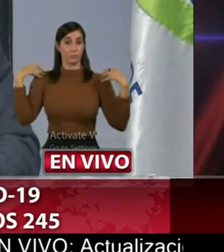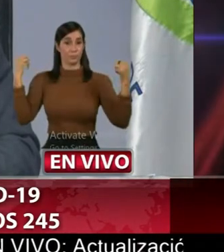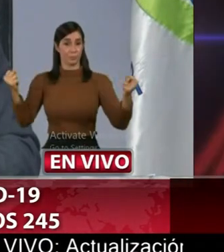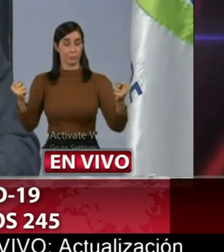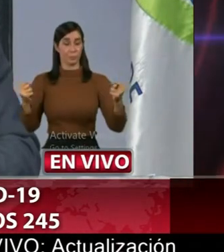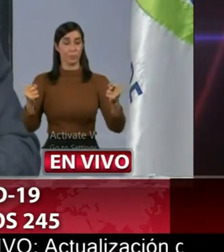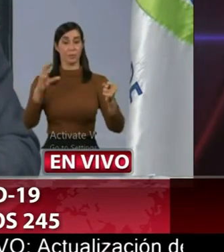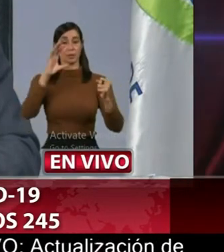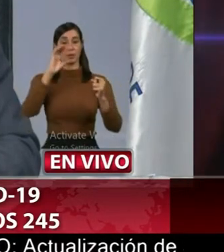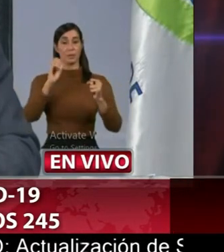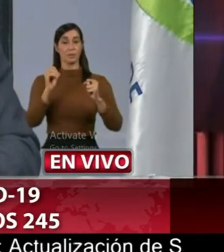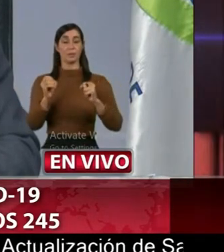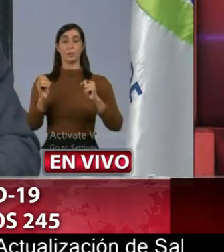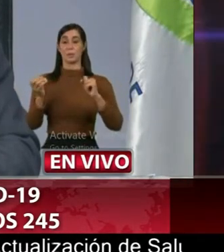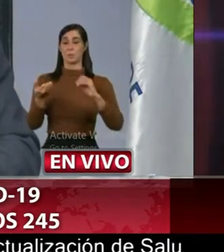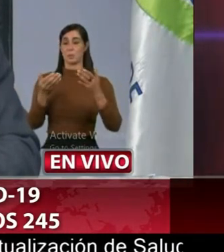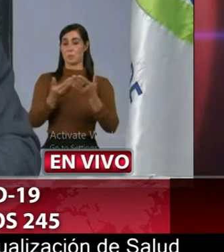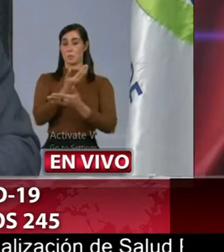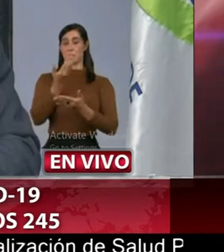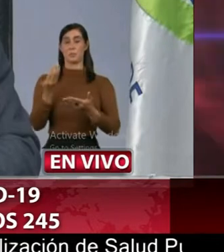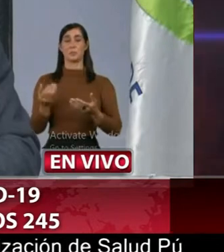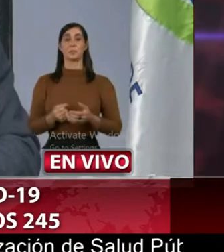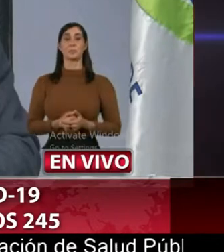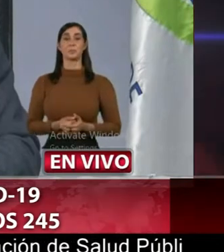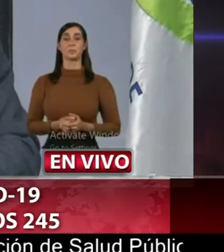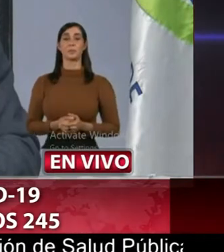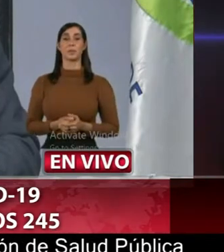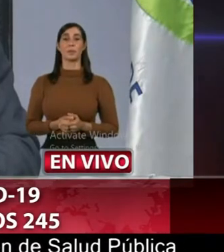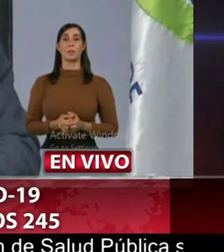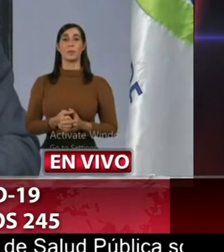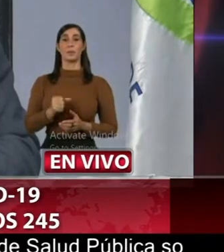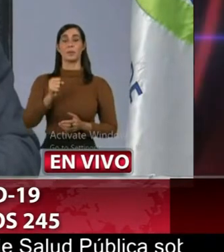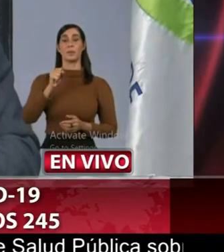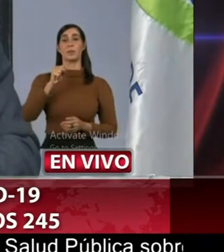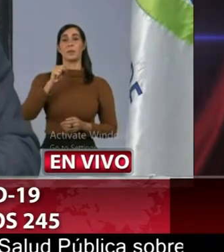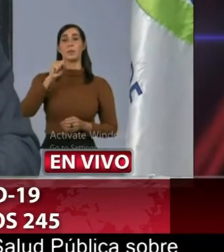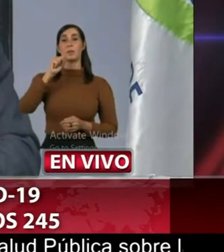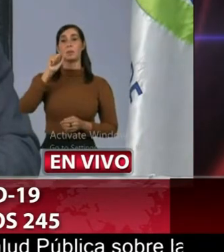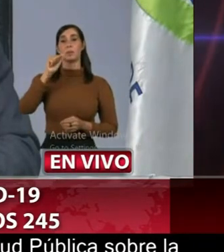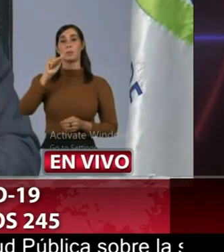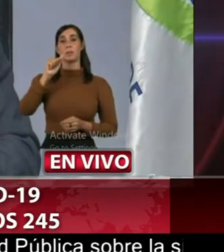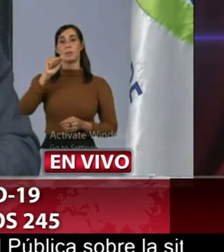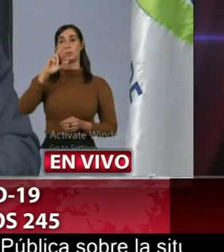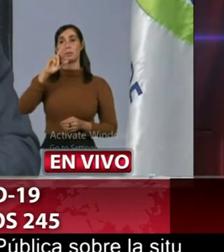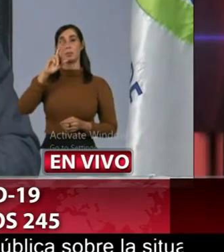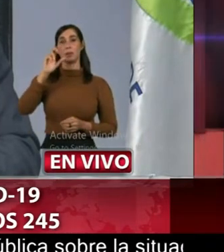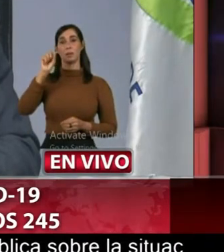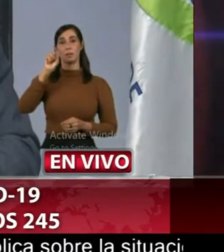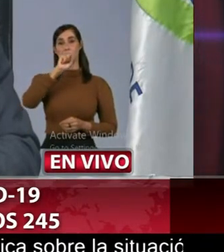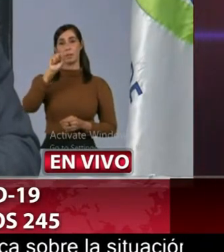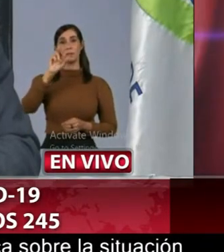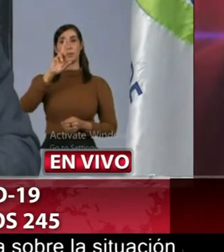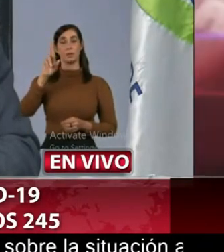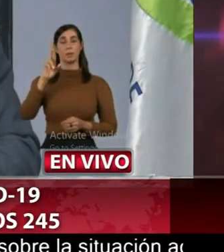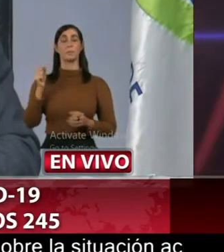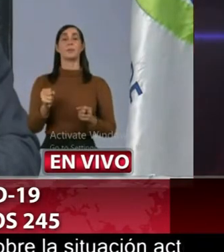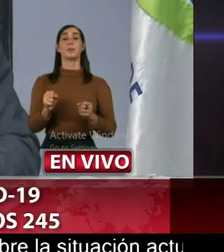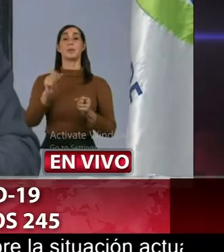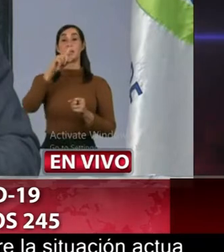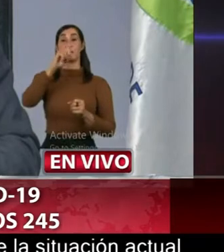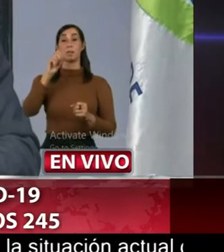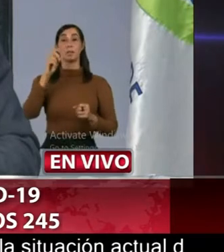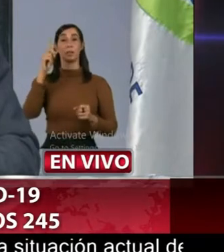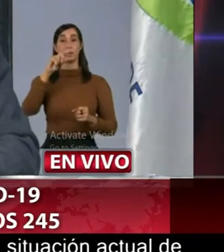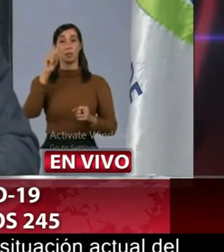cero casos nuevos Sánchez Ramírez cinco casos nuevos ciento